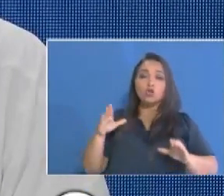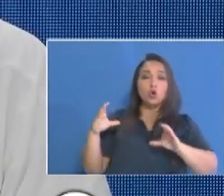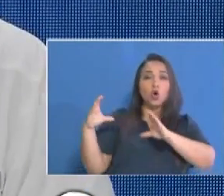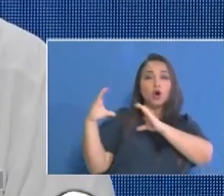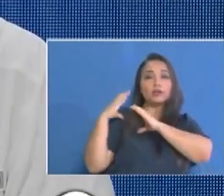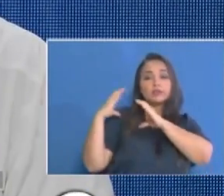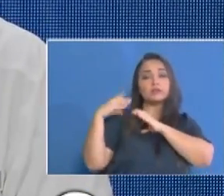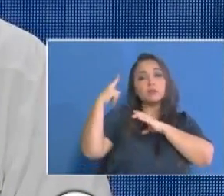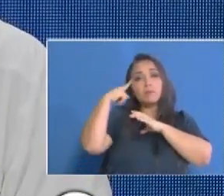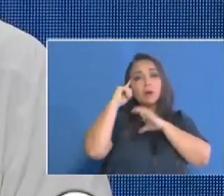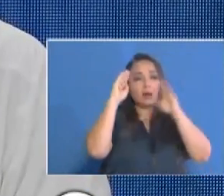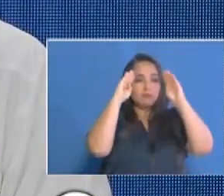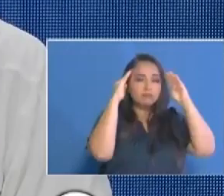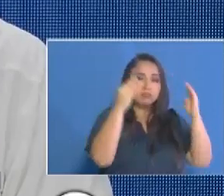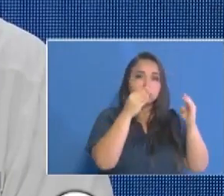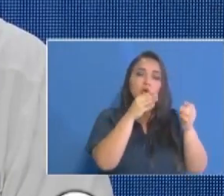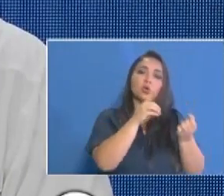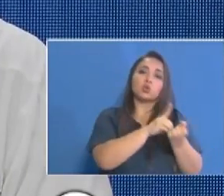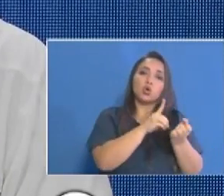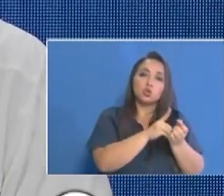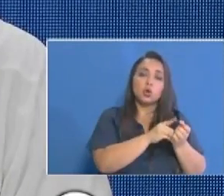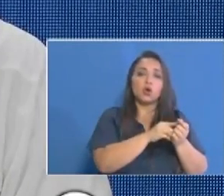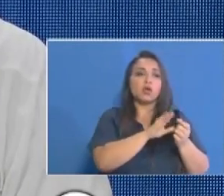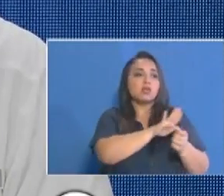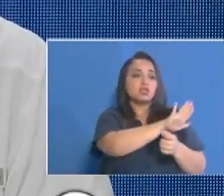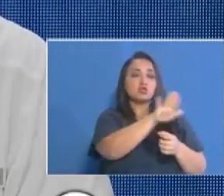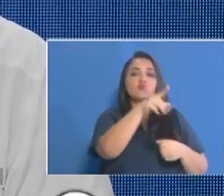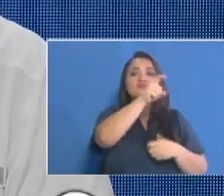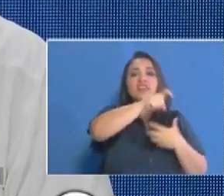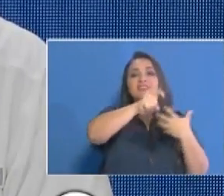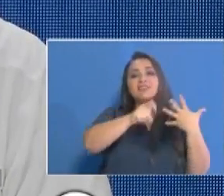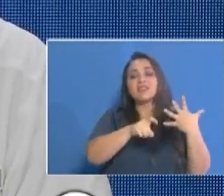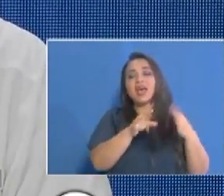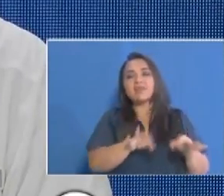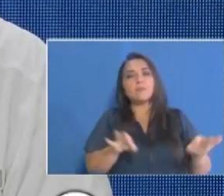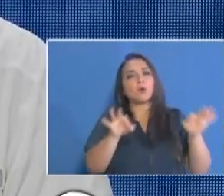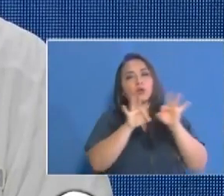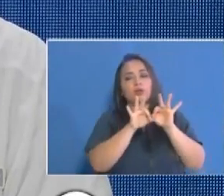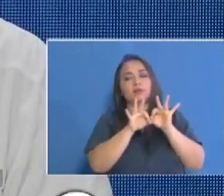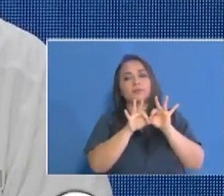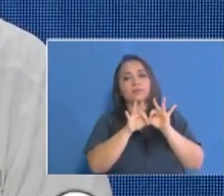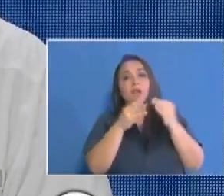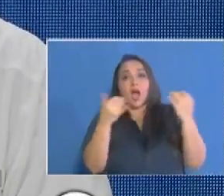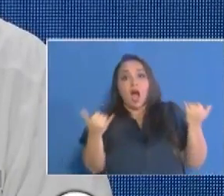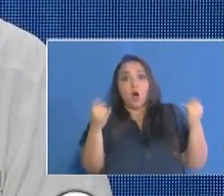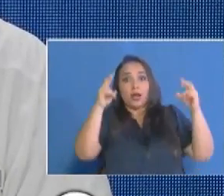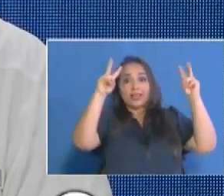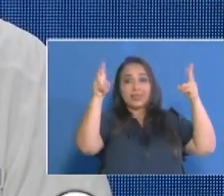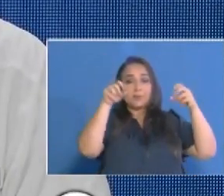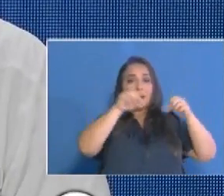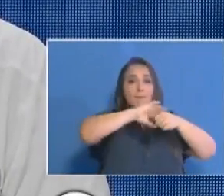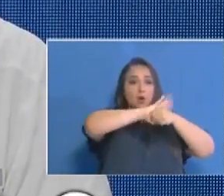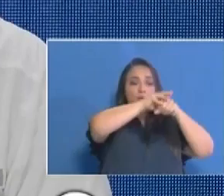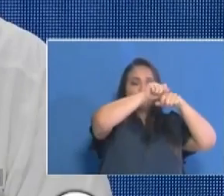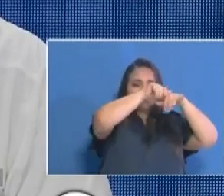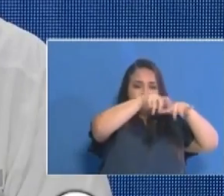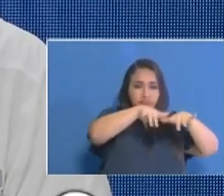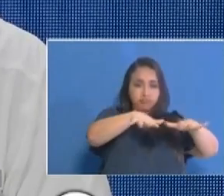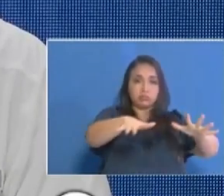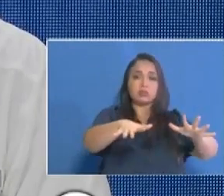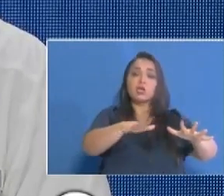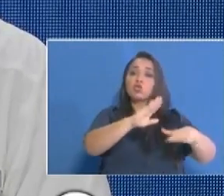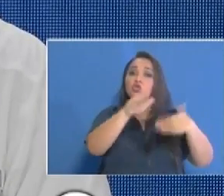médicas y cobertura de sus necesidades básicas debido a la pandemia los migrantes deben